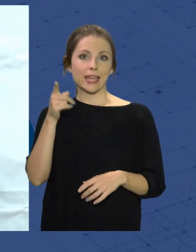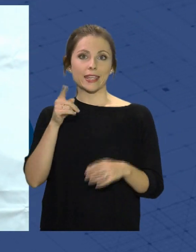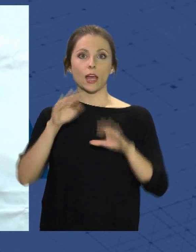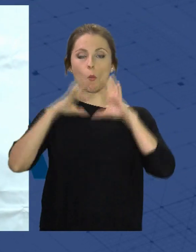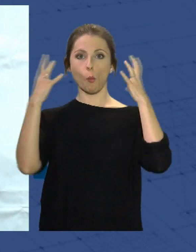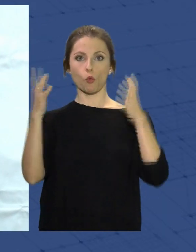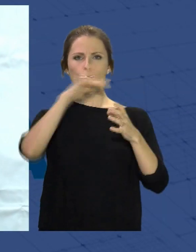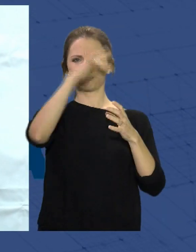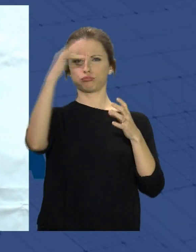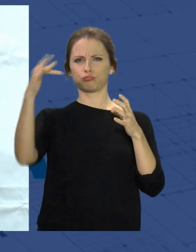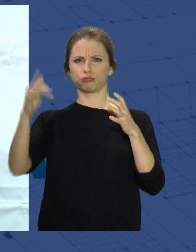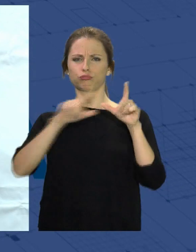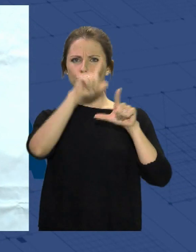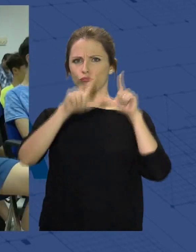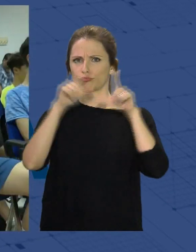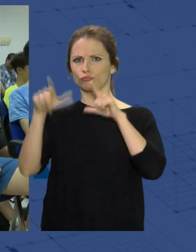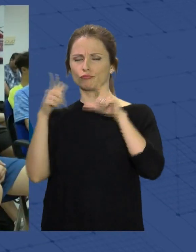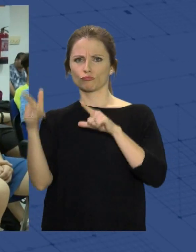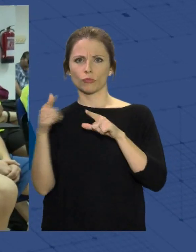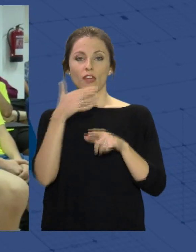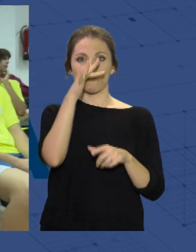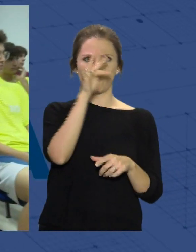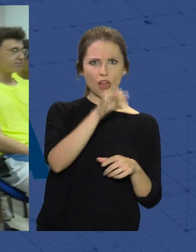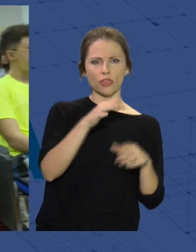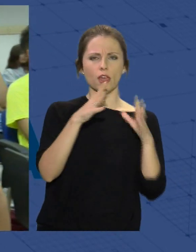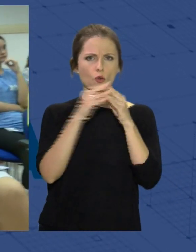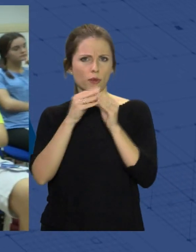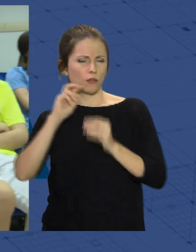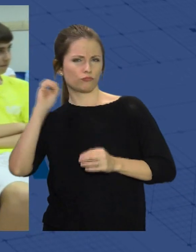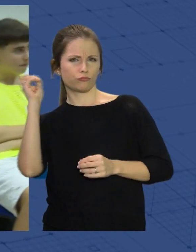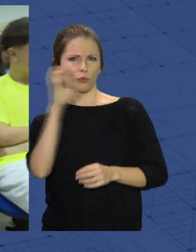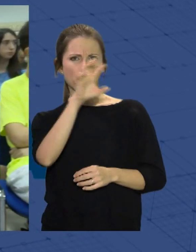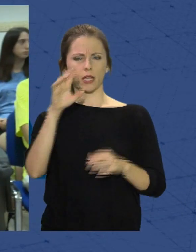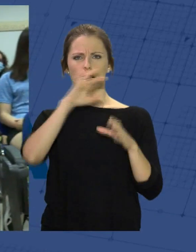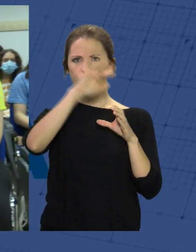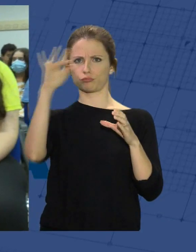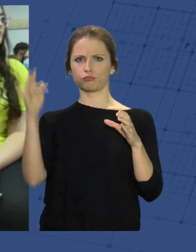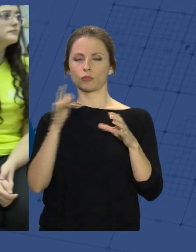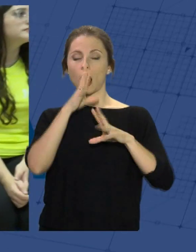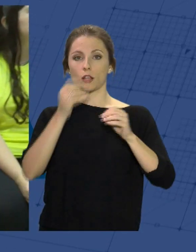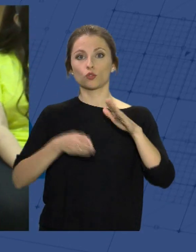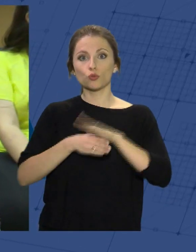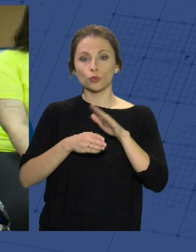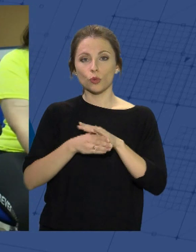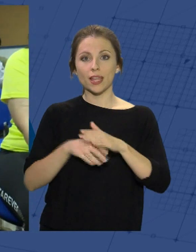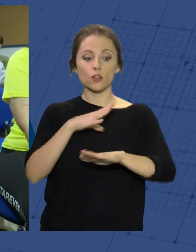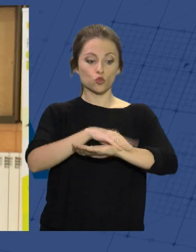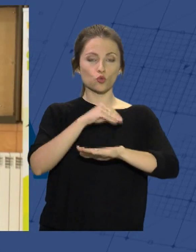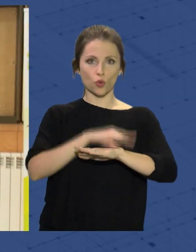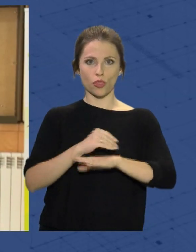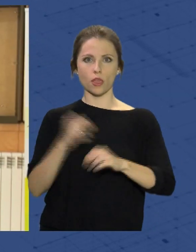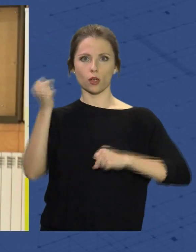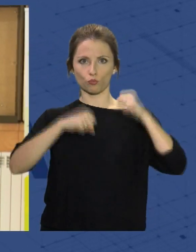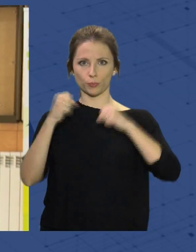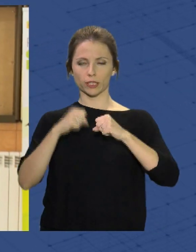balonmano que ha vivido y competido en Francia, Eslovenia o Rumanía. Ahora sigue compitiendo en Suecia. Ahora estoy viviendo en Gotemburgo,